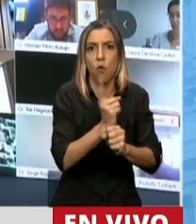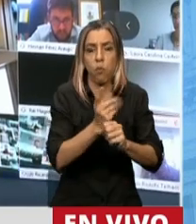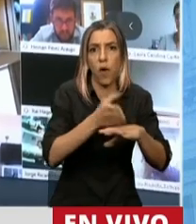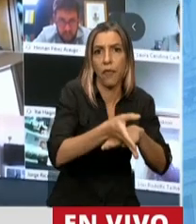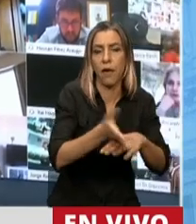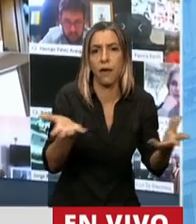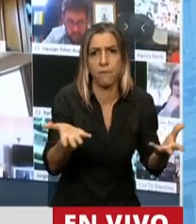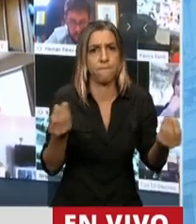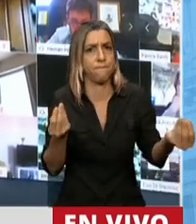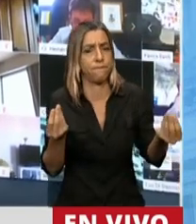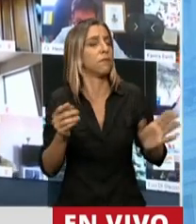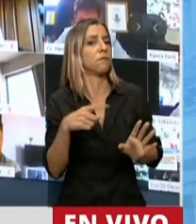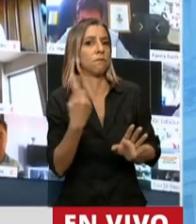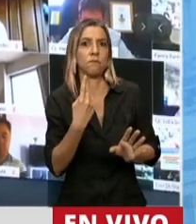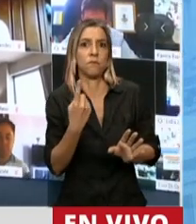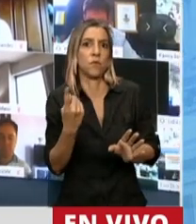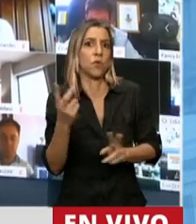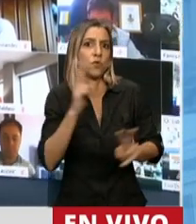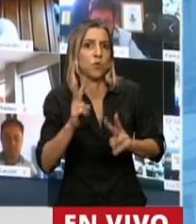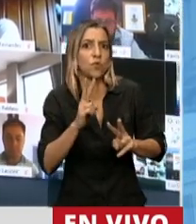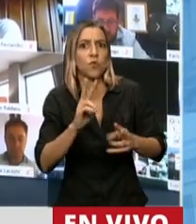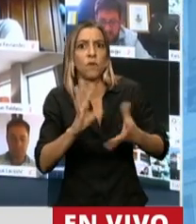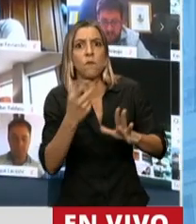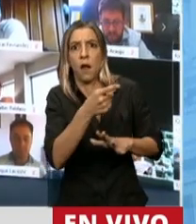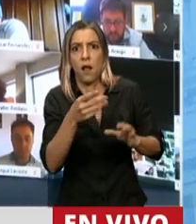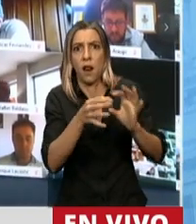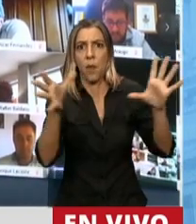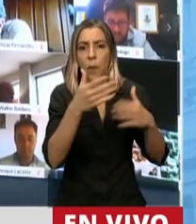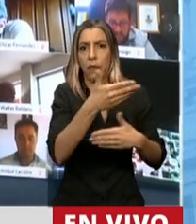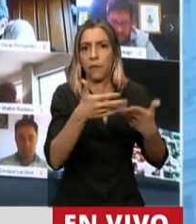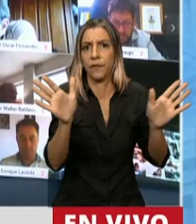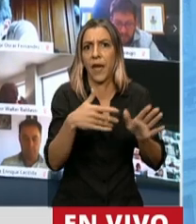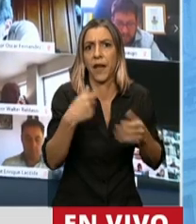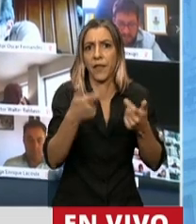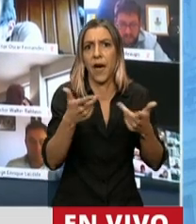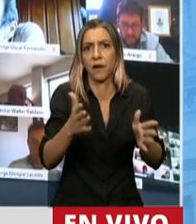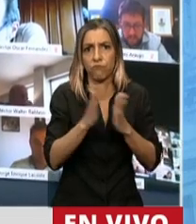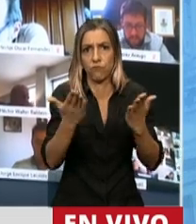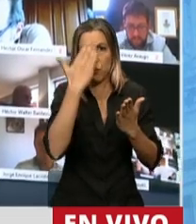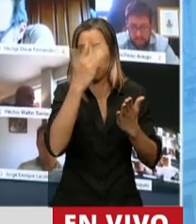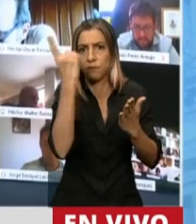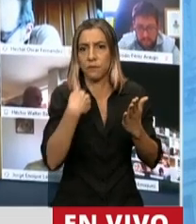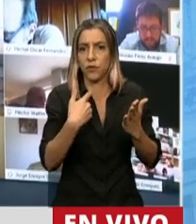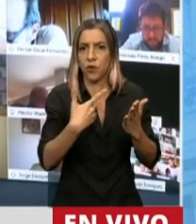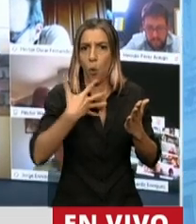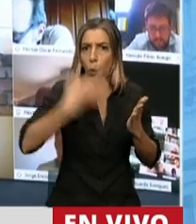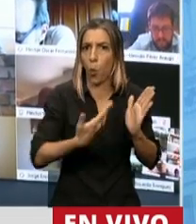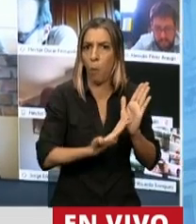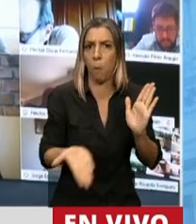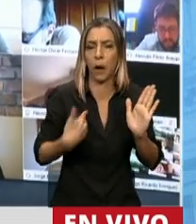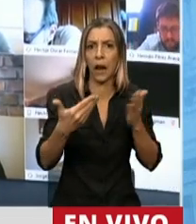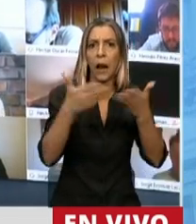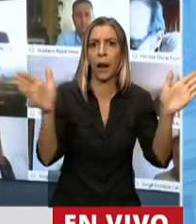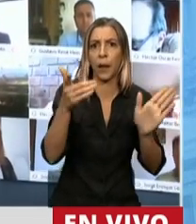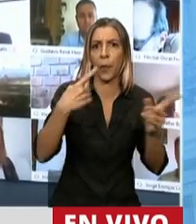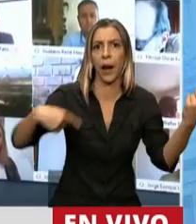cuerpo que debe y puede garantizar la libertad de los ciudadanos y el pleno ejercicio de la Constitución. Y quiero citar un